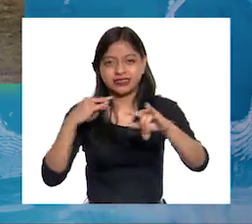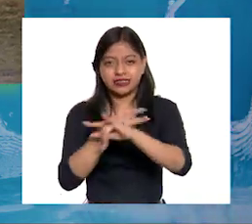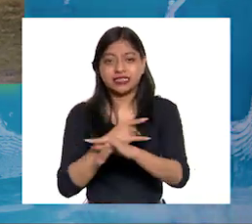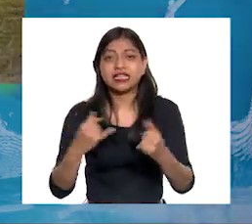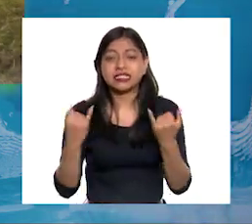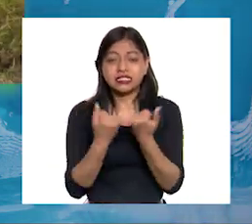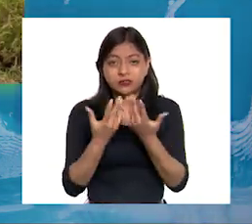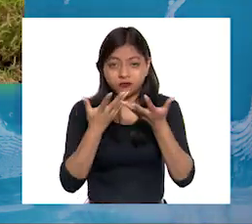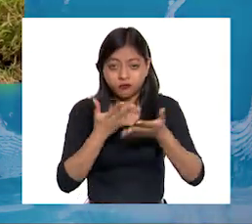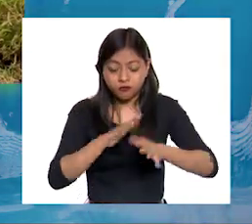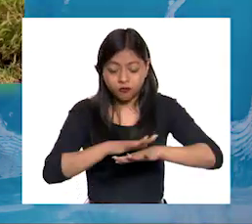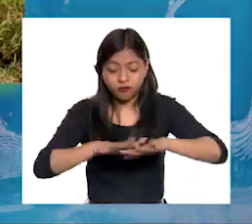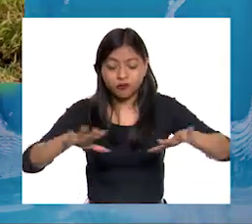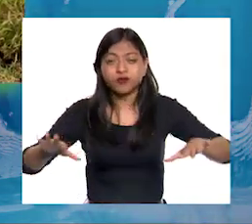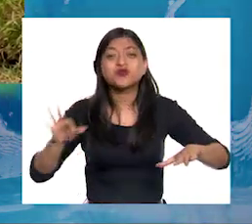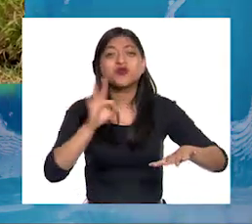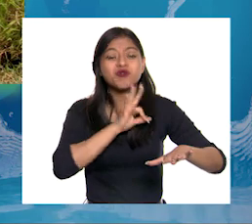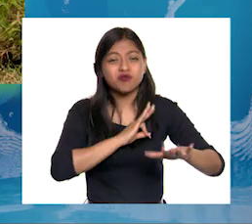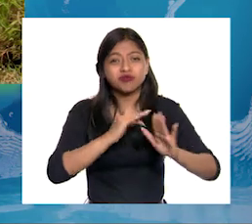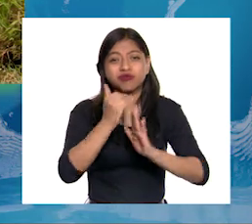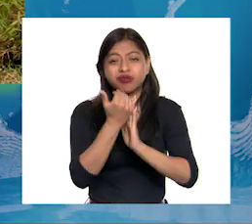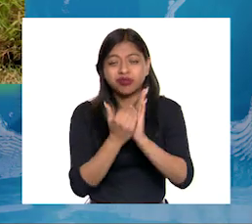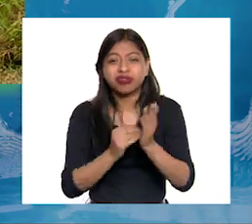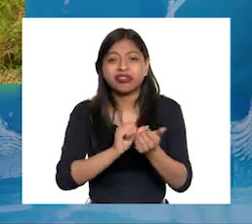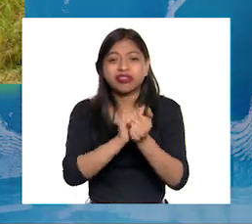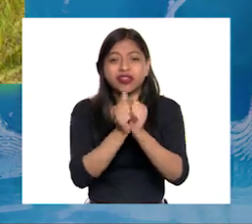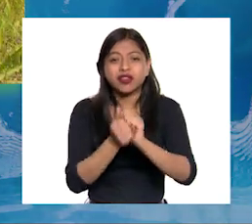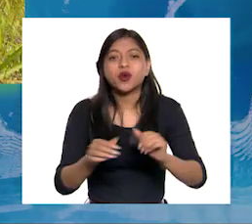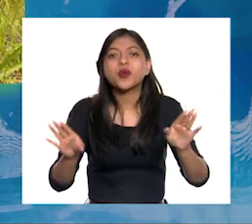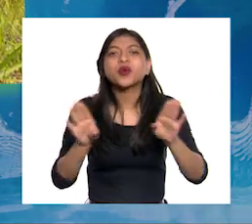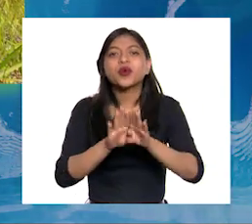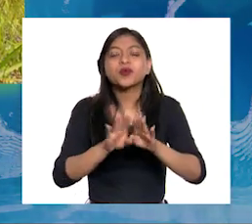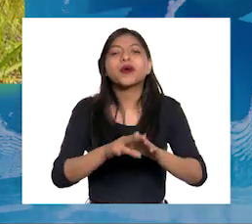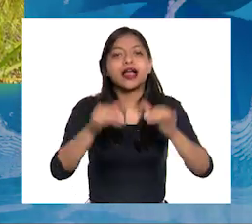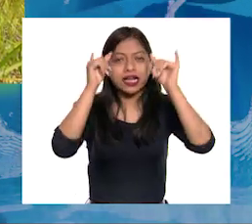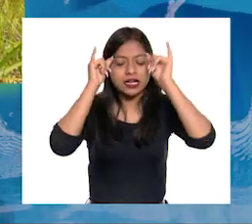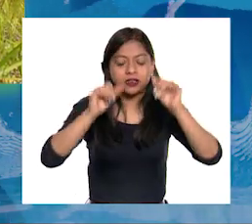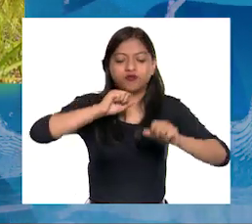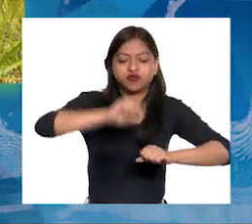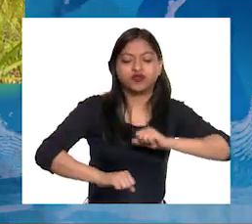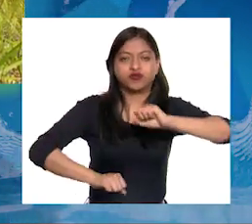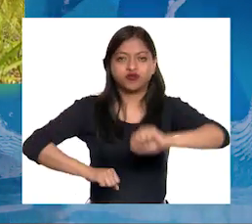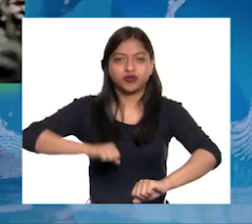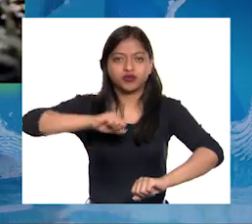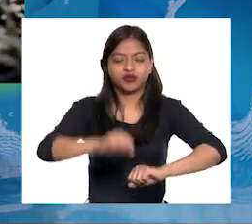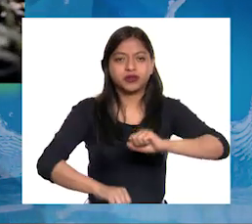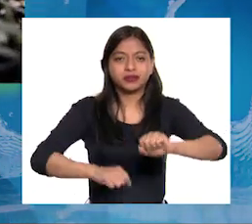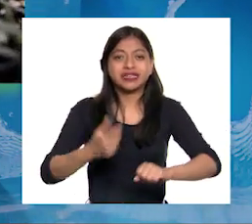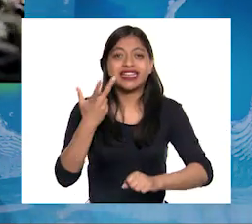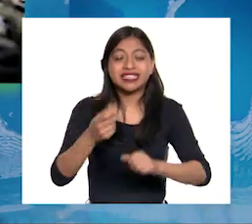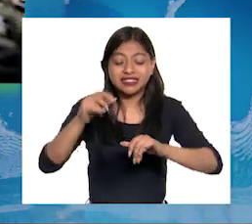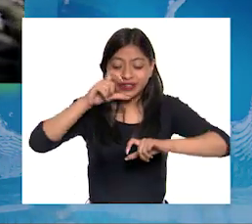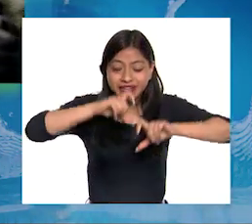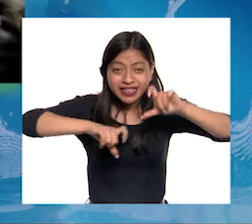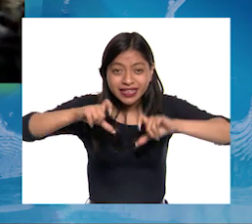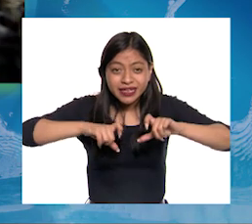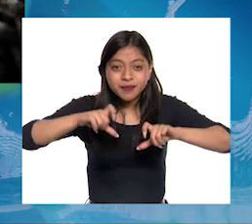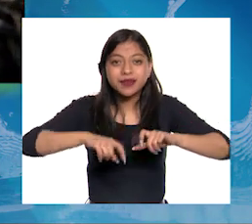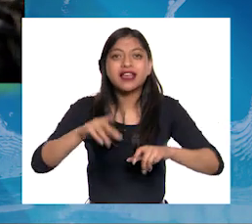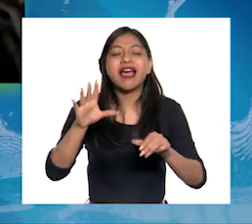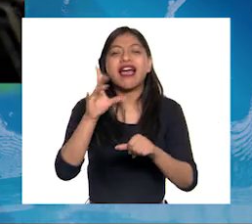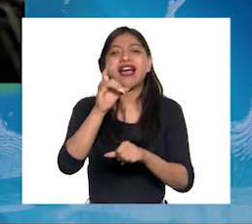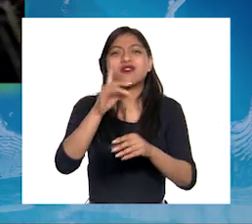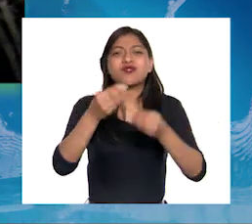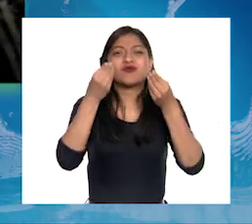también se deteriora por la compactación por el excesivo pisoteo del ganado Y por cambios en su composición química Debido al exceso de